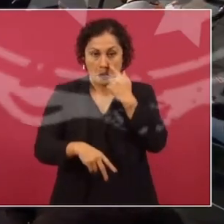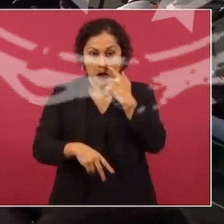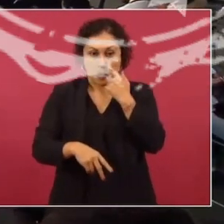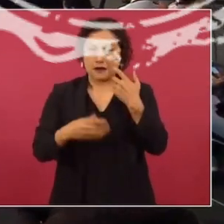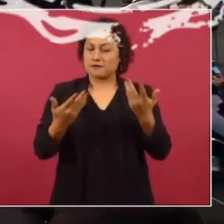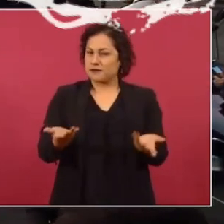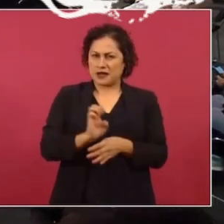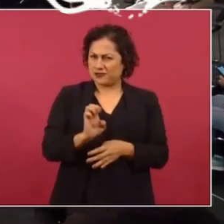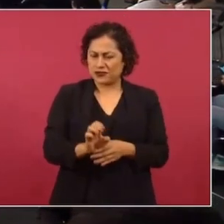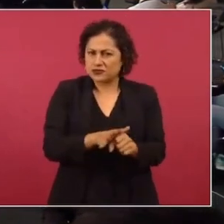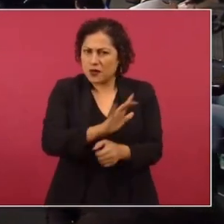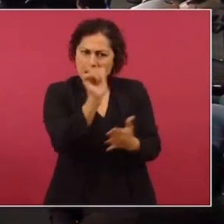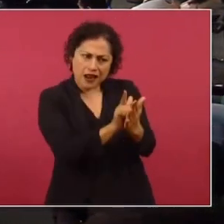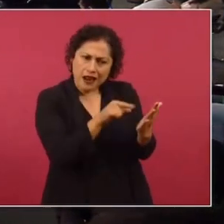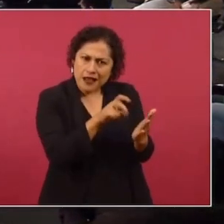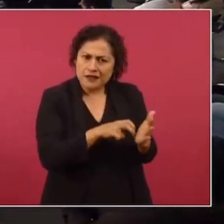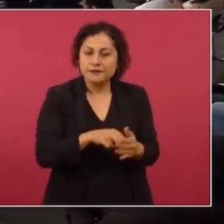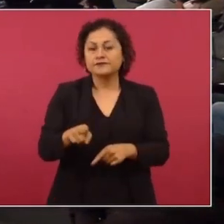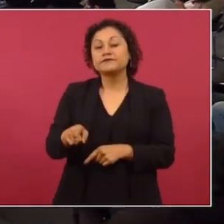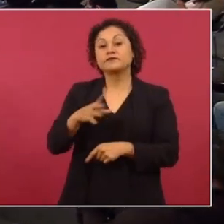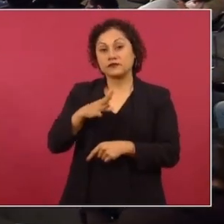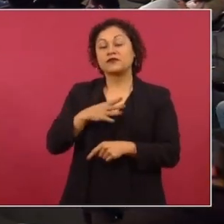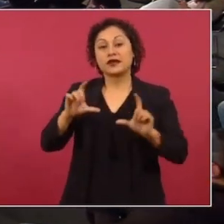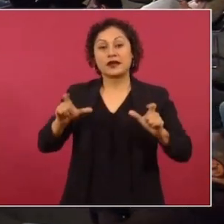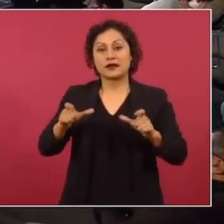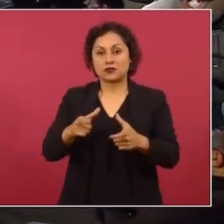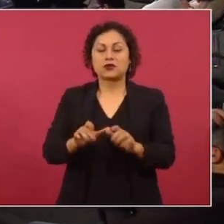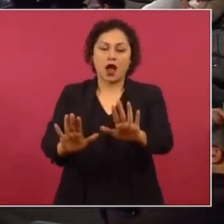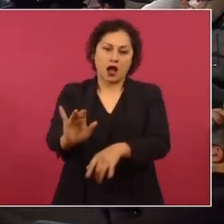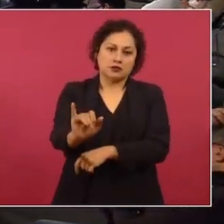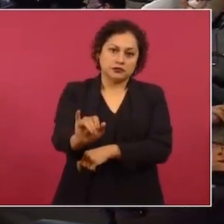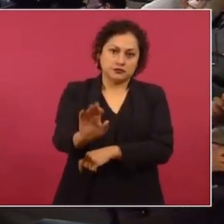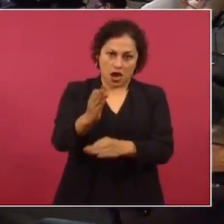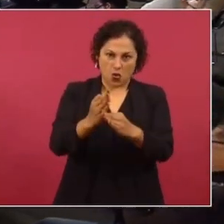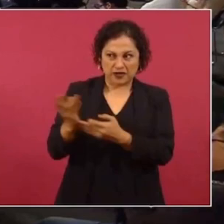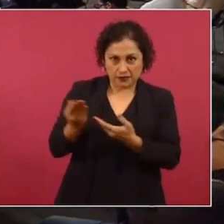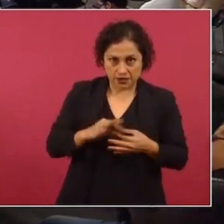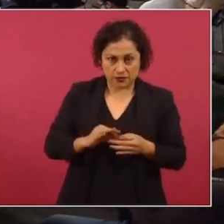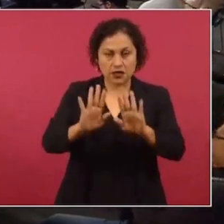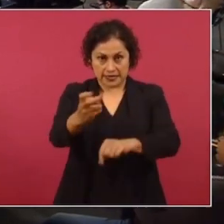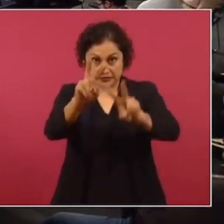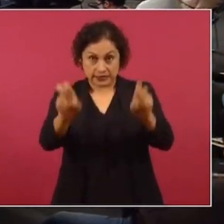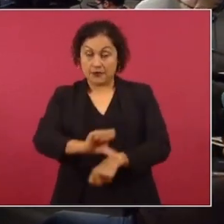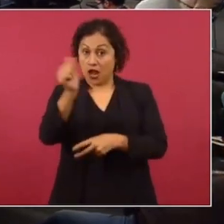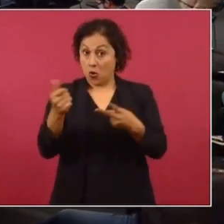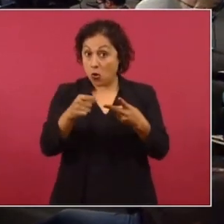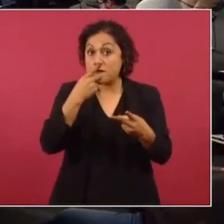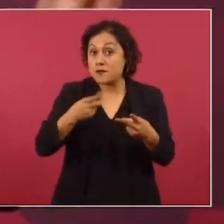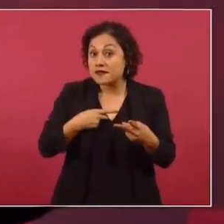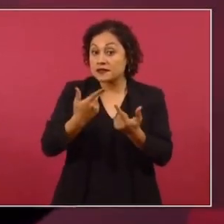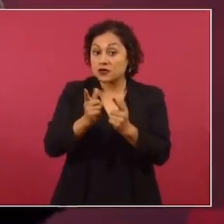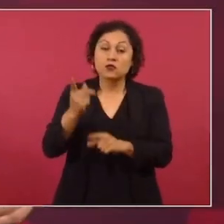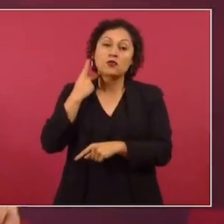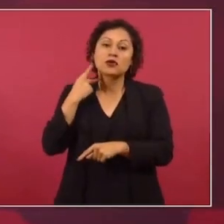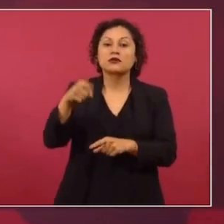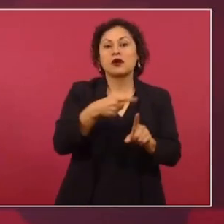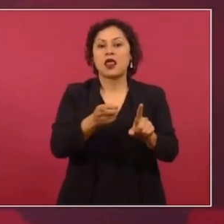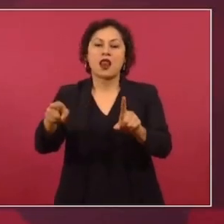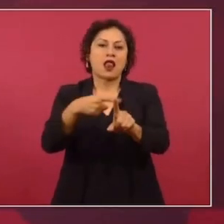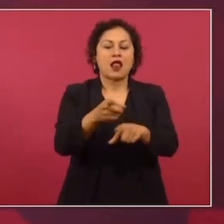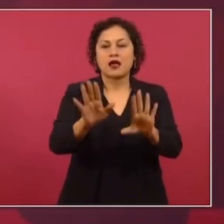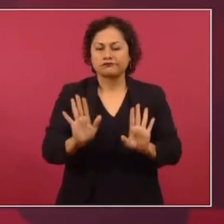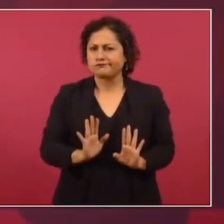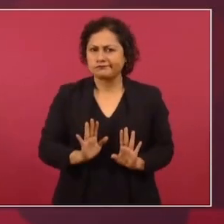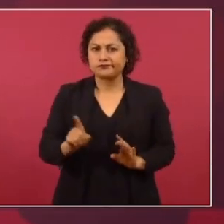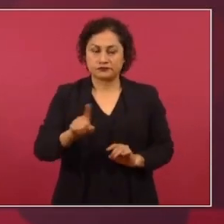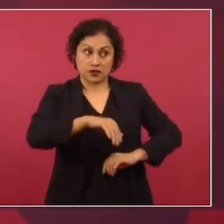Es lo que es cierto, ¿qué trae la reforma? Trae esta reducción de participación de grupos neutrales. ahorita lo voy explicar. Pero los otros tres es nada más estás haciendo apología